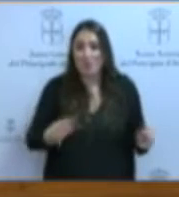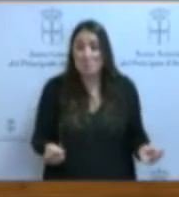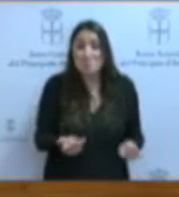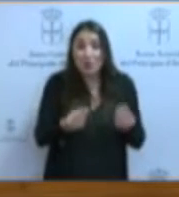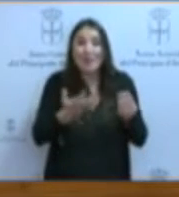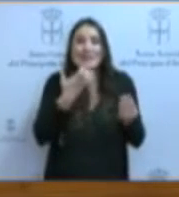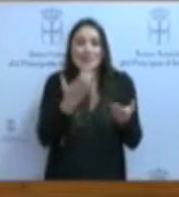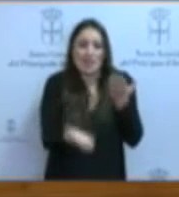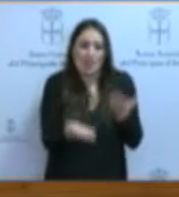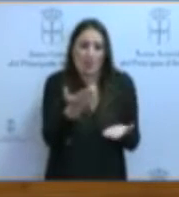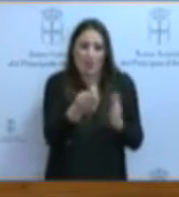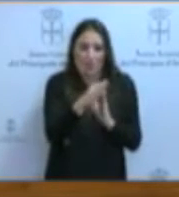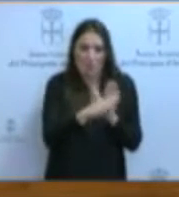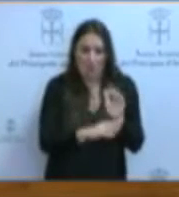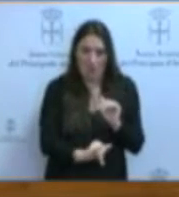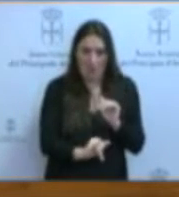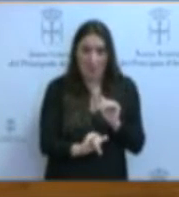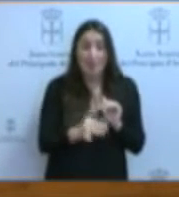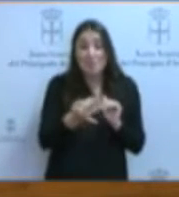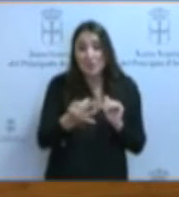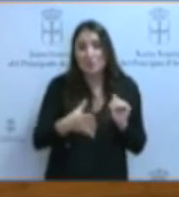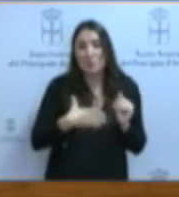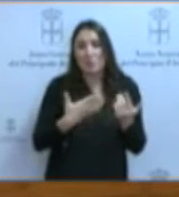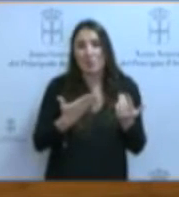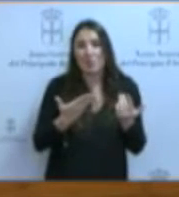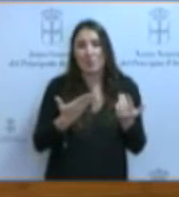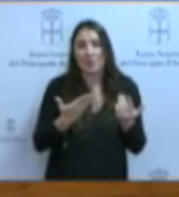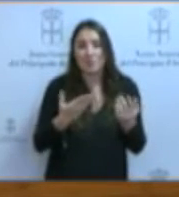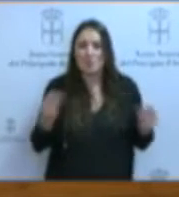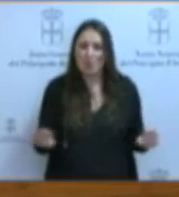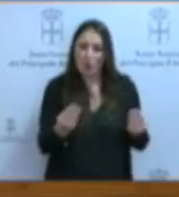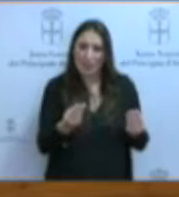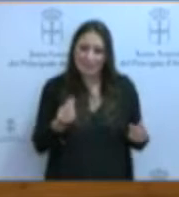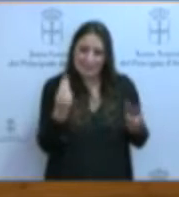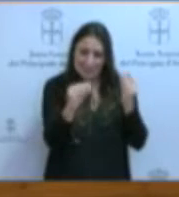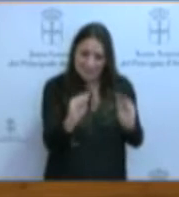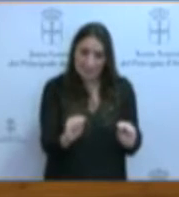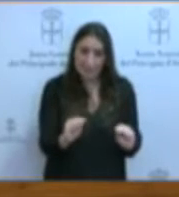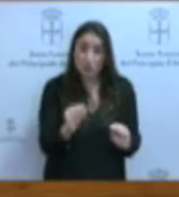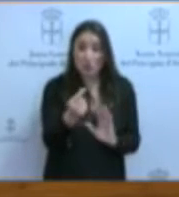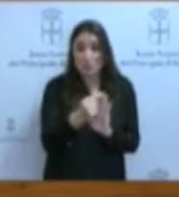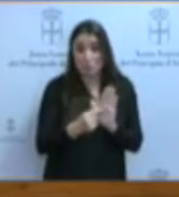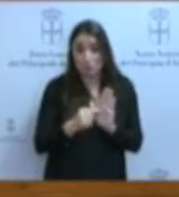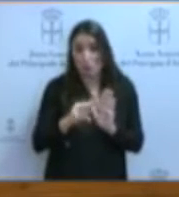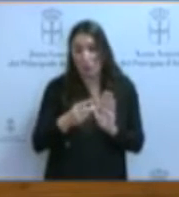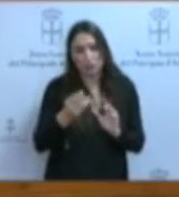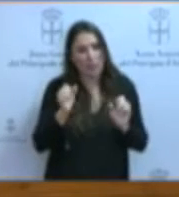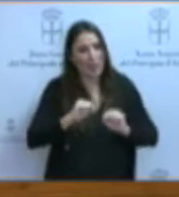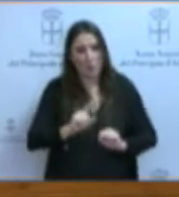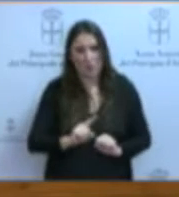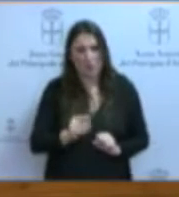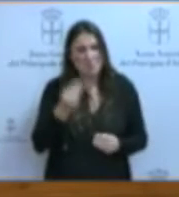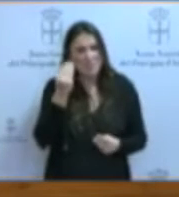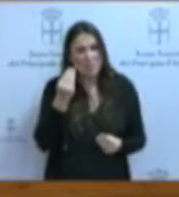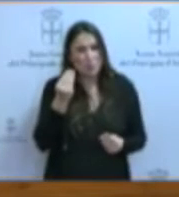evaluación de ese programa y la introducción de mecanismos de mejora. Por lo tanto, estos dos puntos no estamos de acuerdo, no nos parece